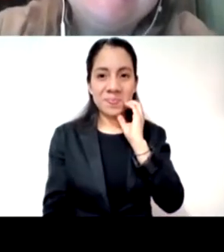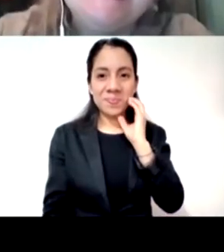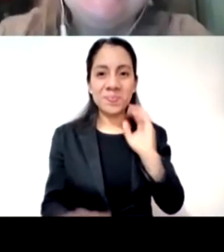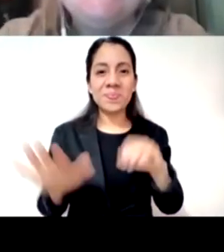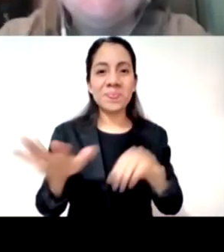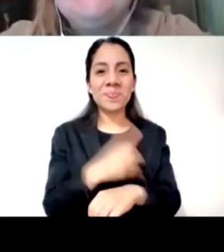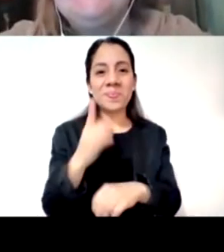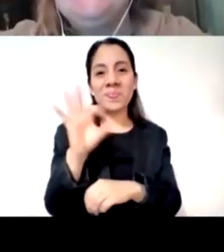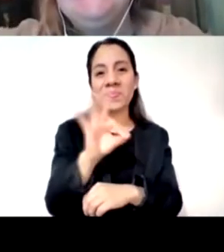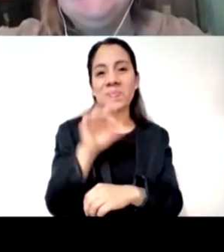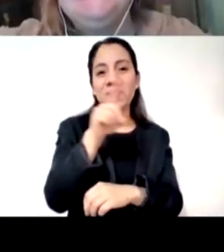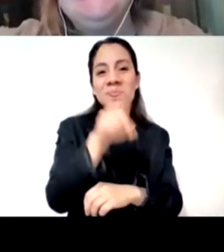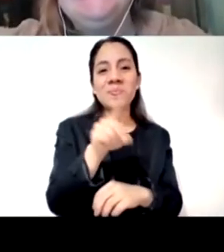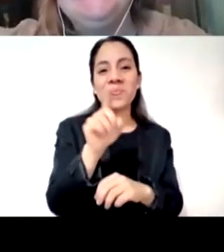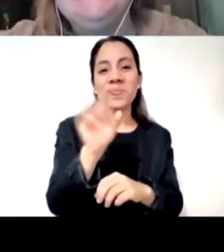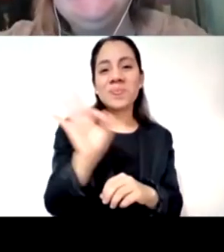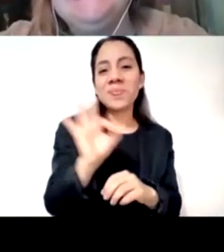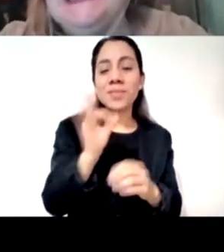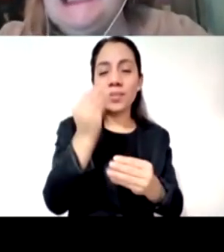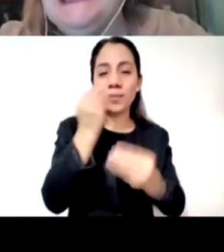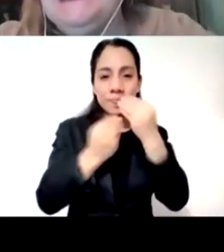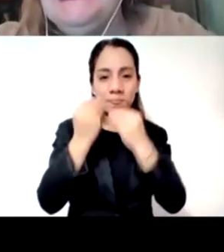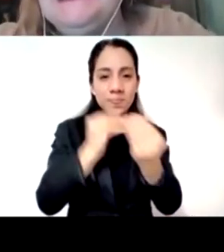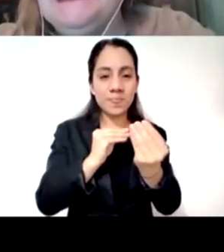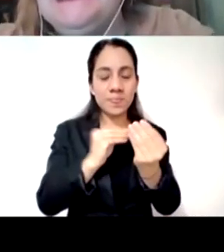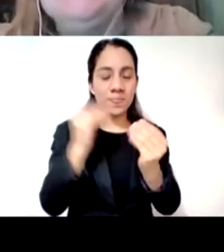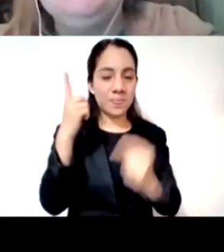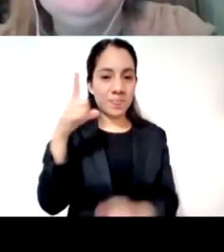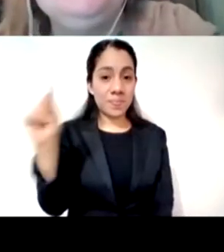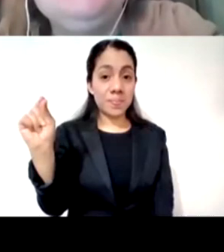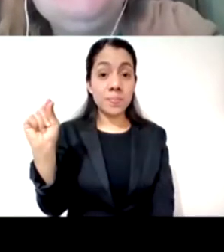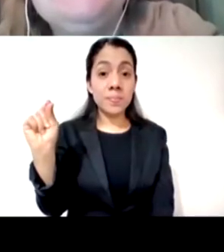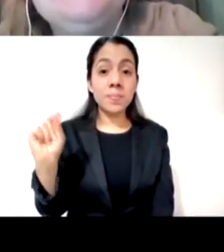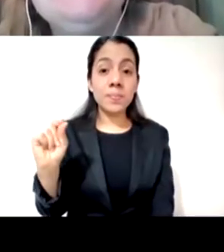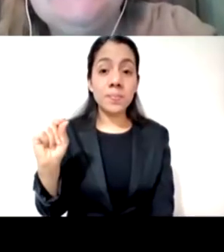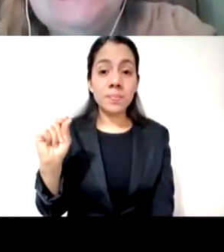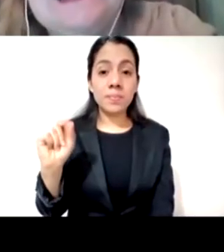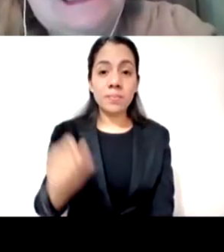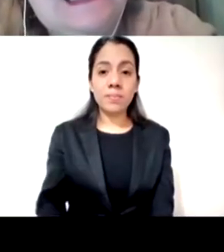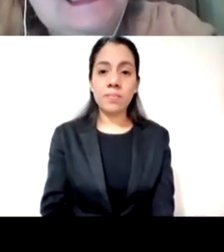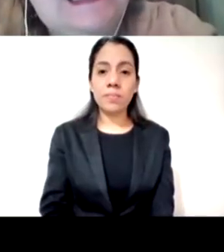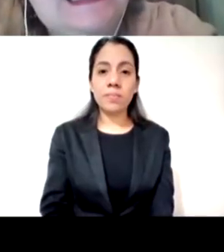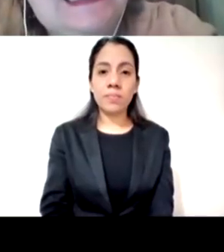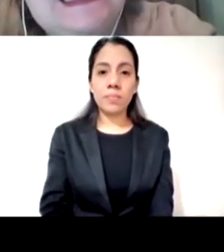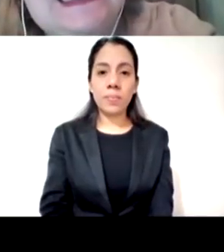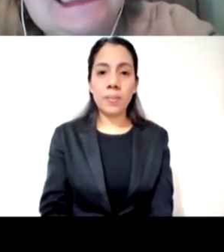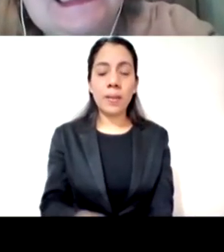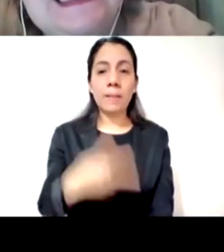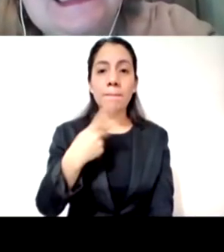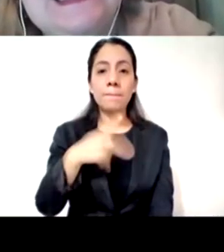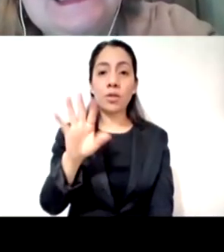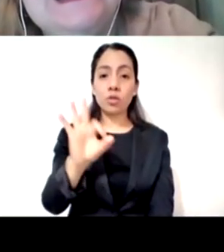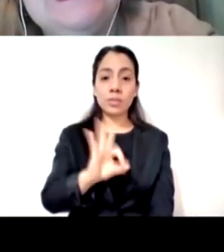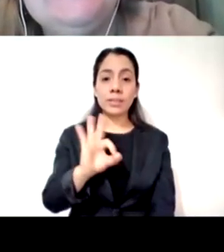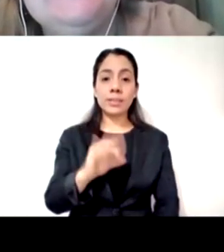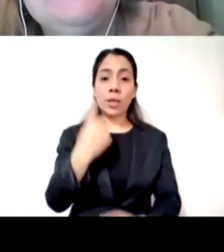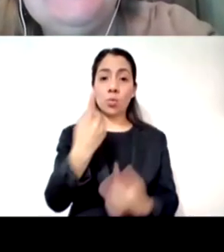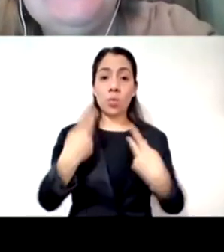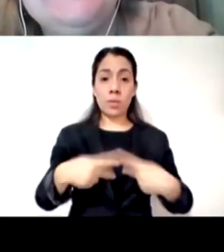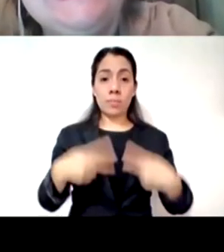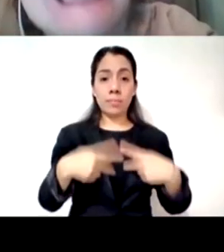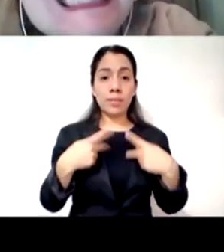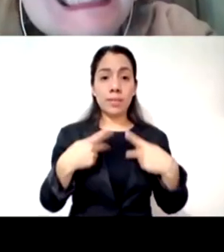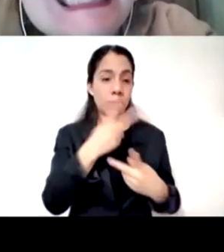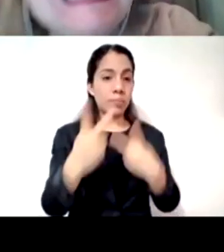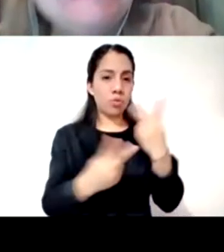quizás no sé se van ir a comer o algo y alguien que no haya estado en el en el conversatorio te va a preguntar ¿y qué tal estuvo?